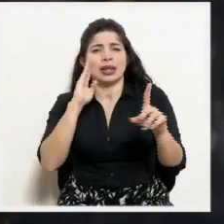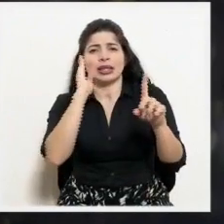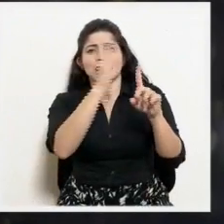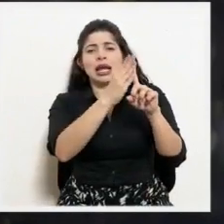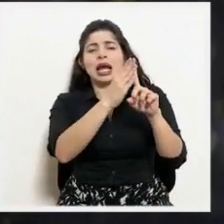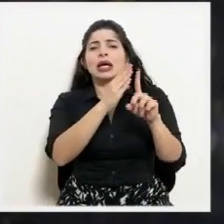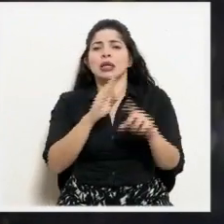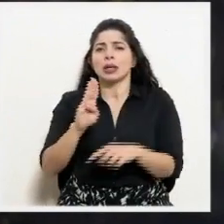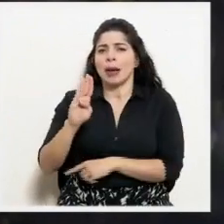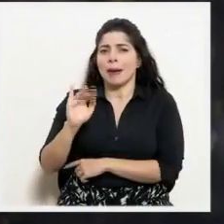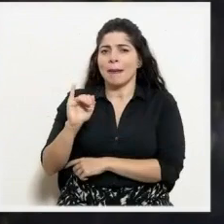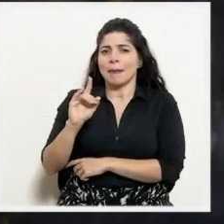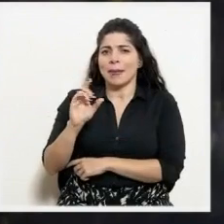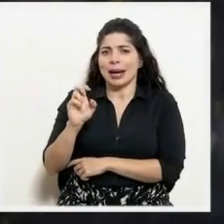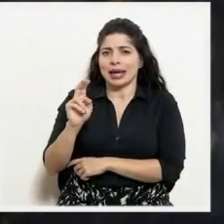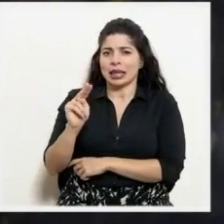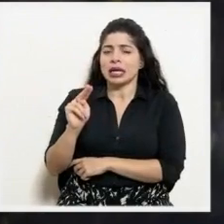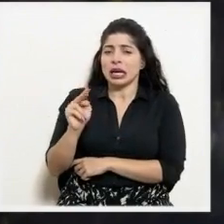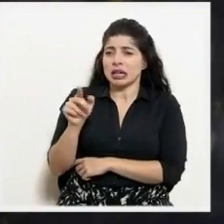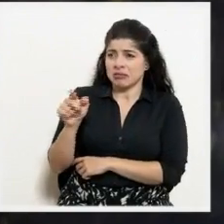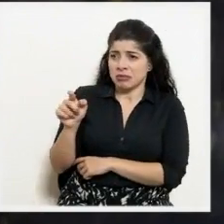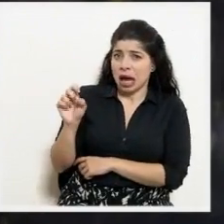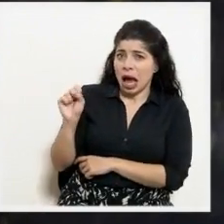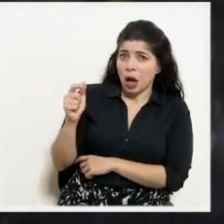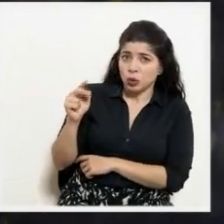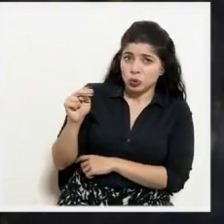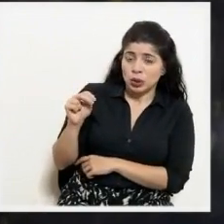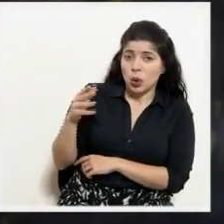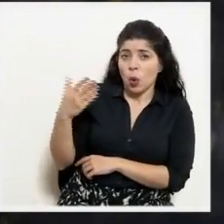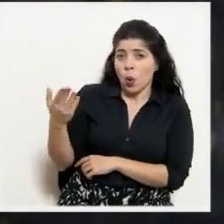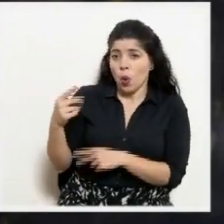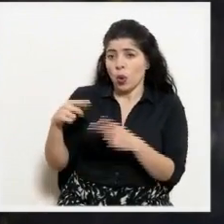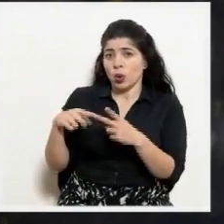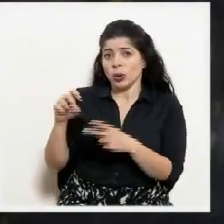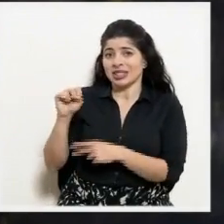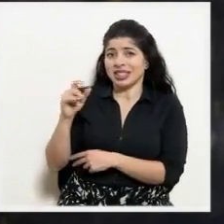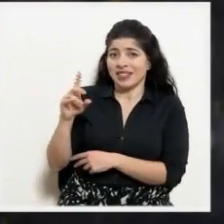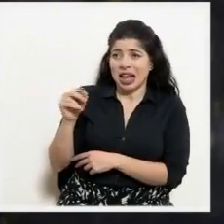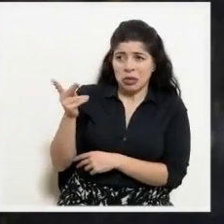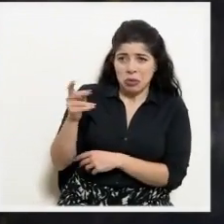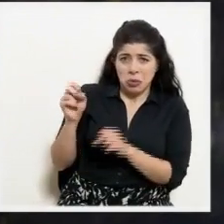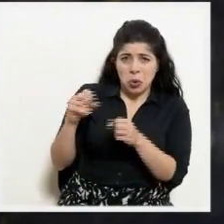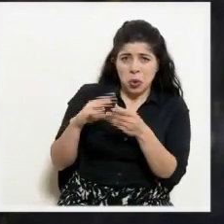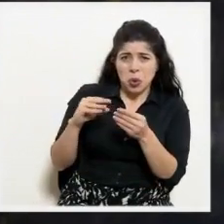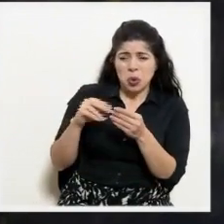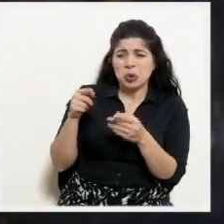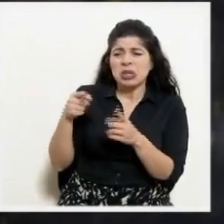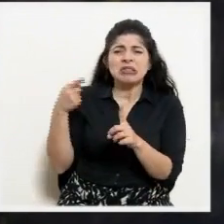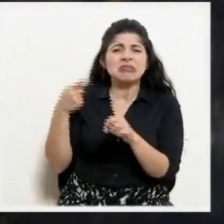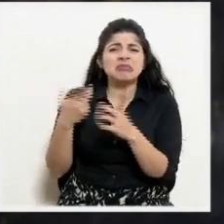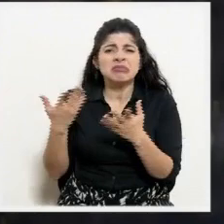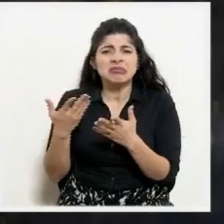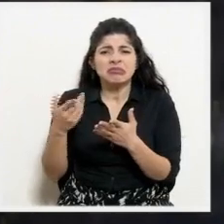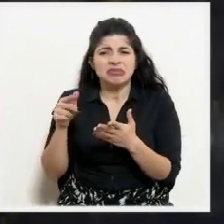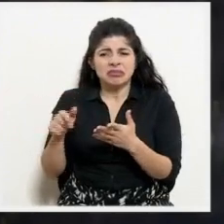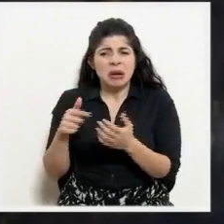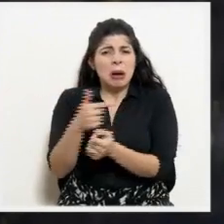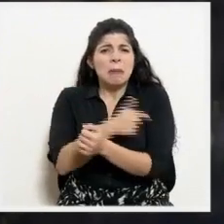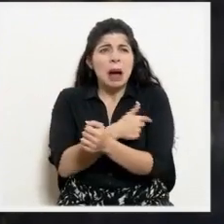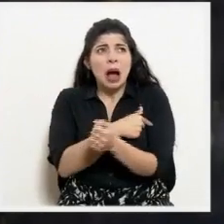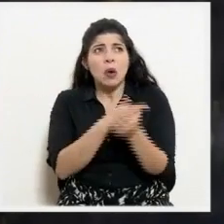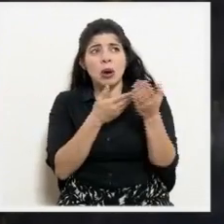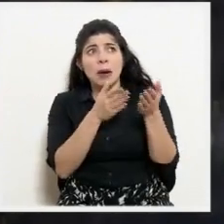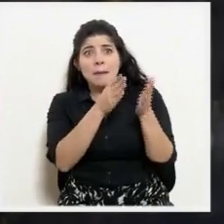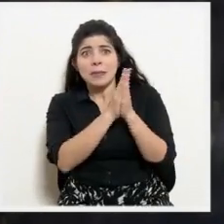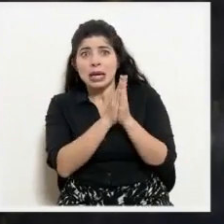tal vez si don Agustín o no sé si nos pudieran contar de qué trata, si hay alguna condición con esas vacunas que